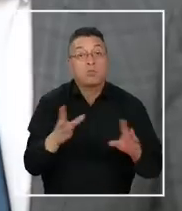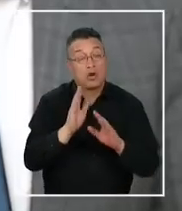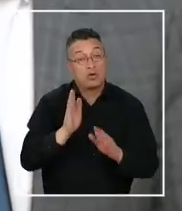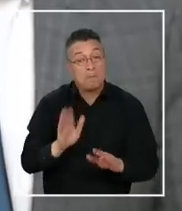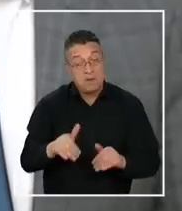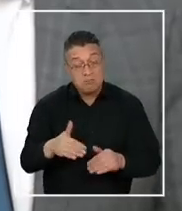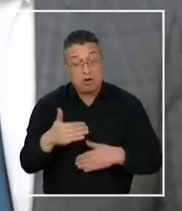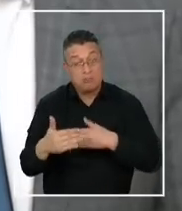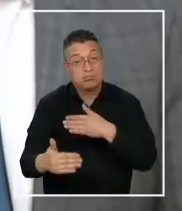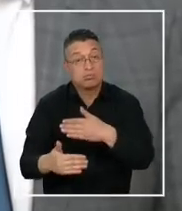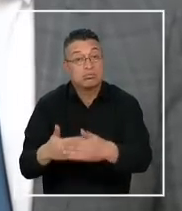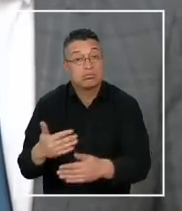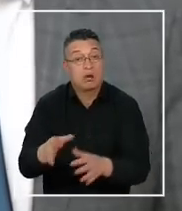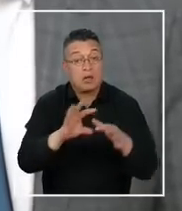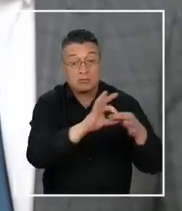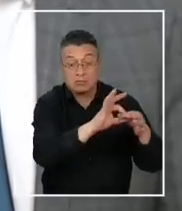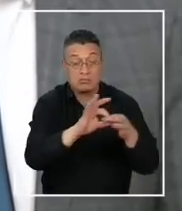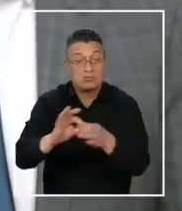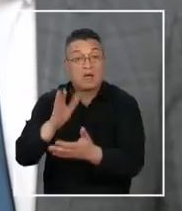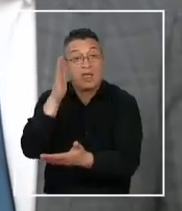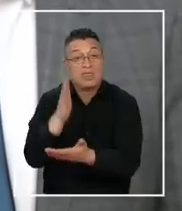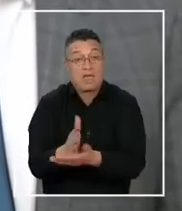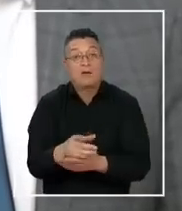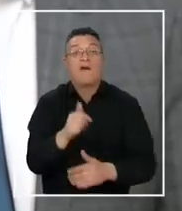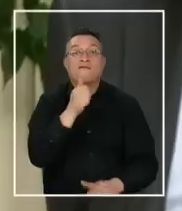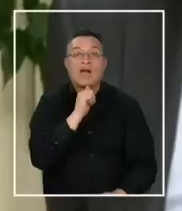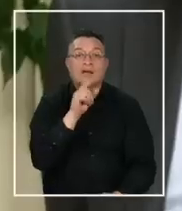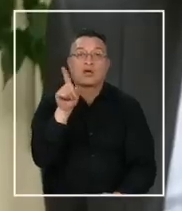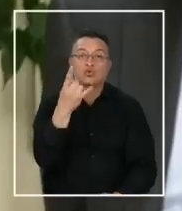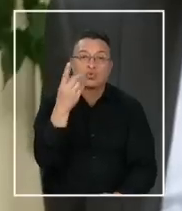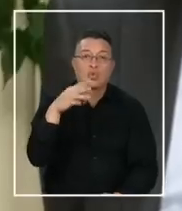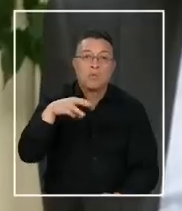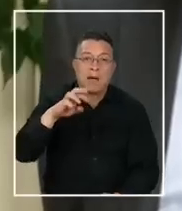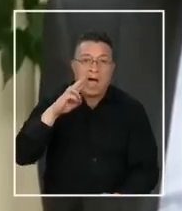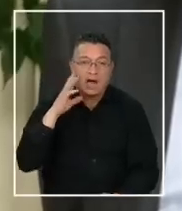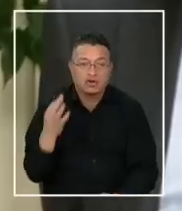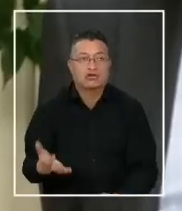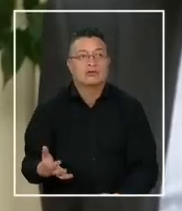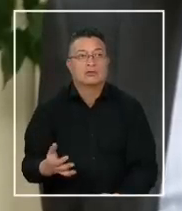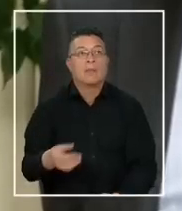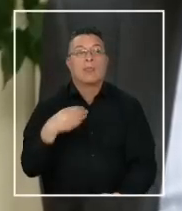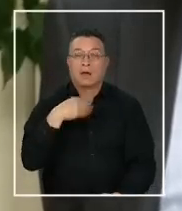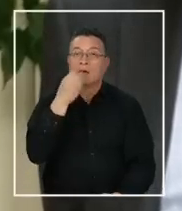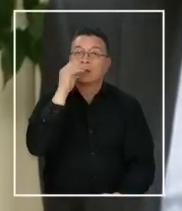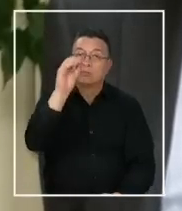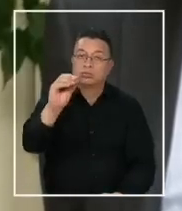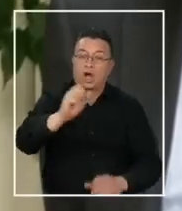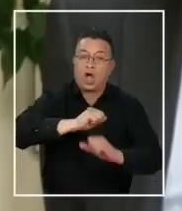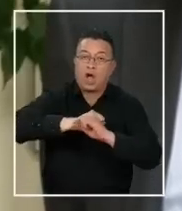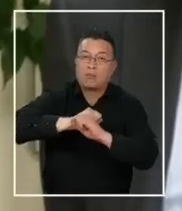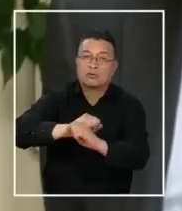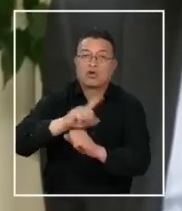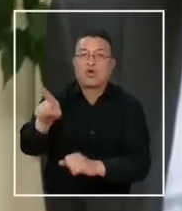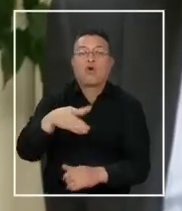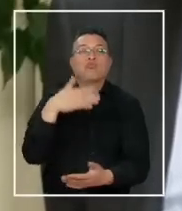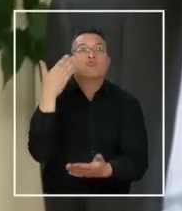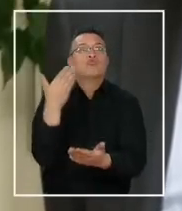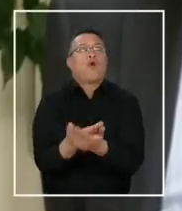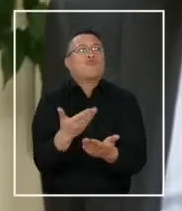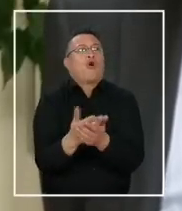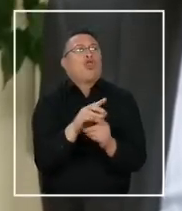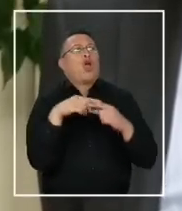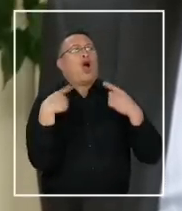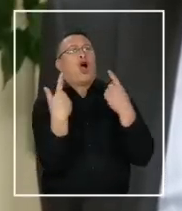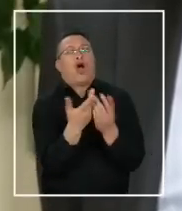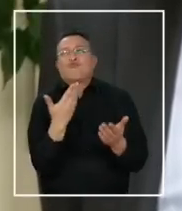el procedimiento administrativo como corresponde, debió haber existido un sumario. Hacer un llamado a la oposición a no tratar de sacar de todas las